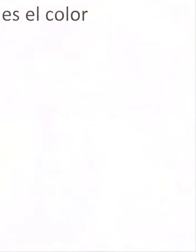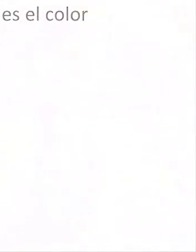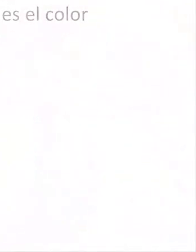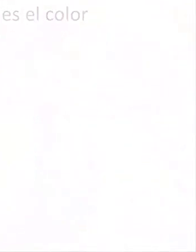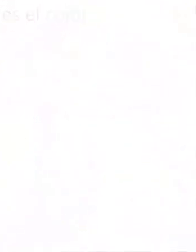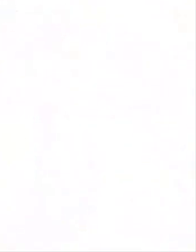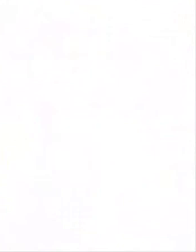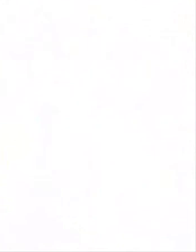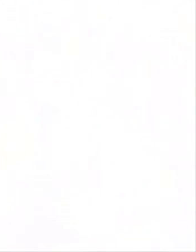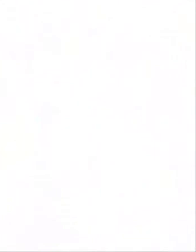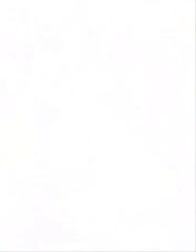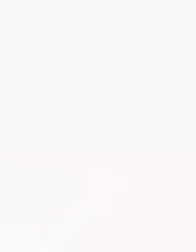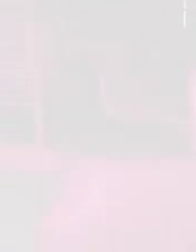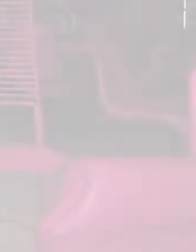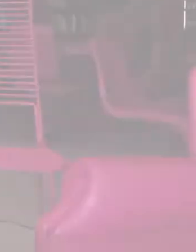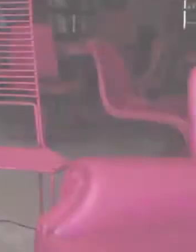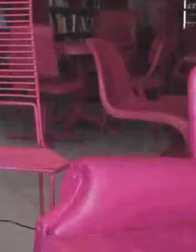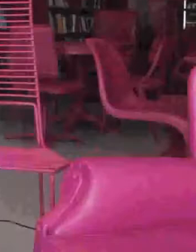¿Cuál fue el proceso de eliminación?